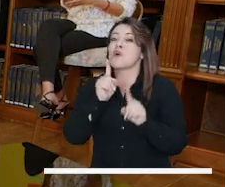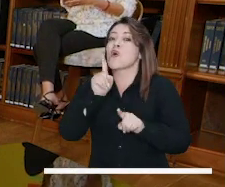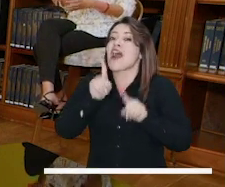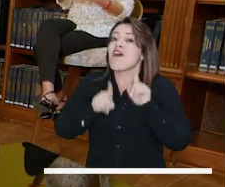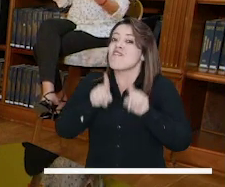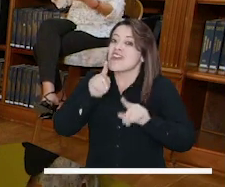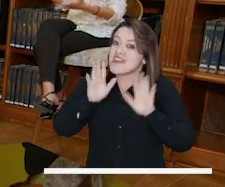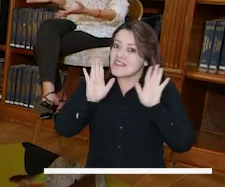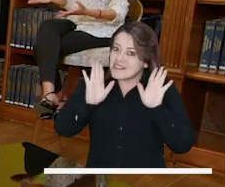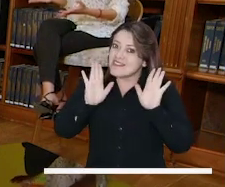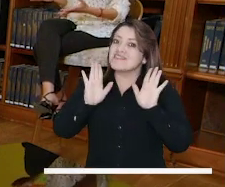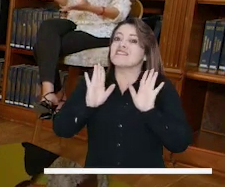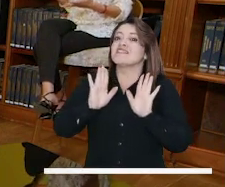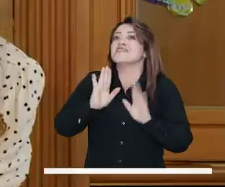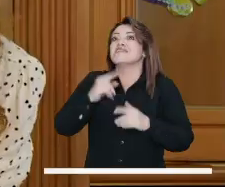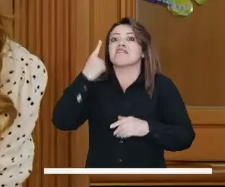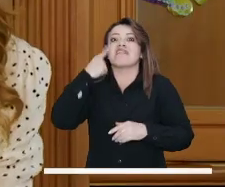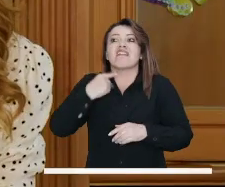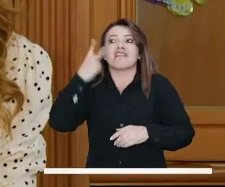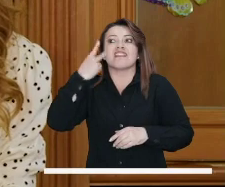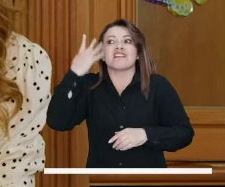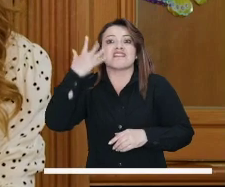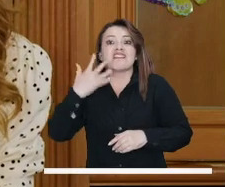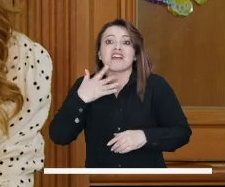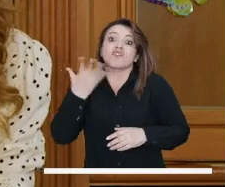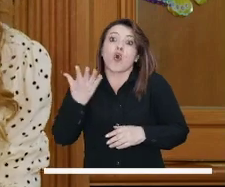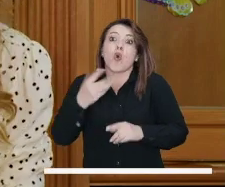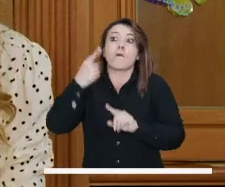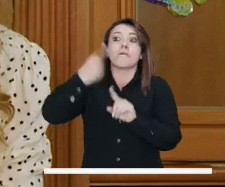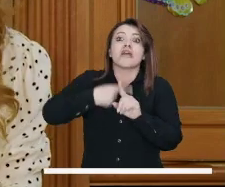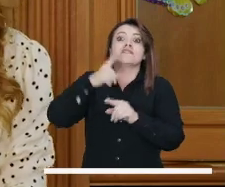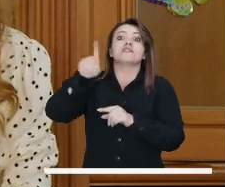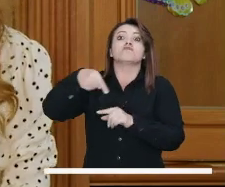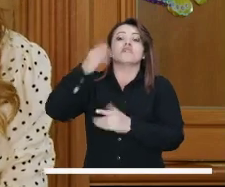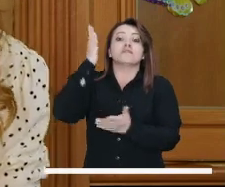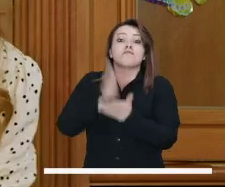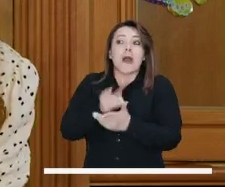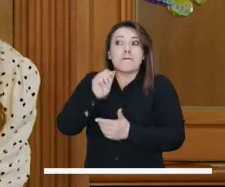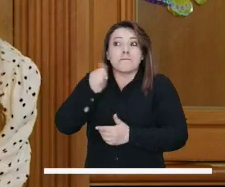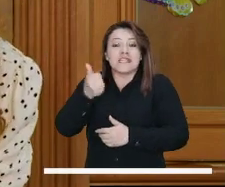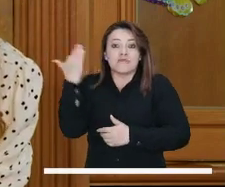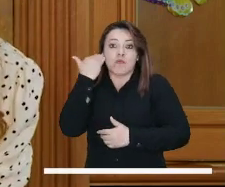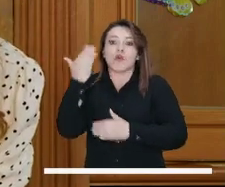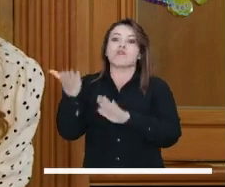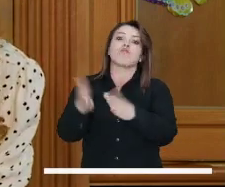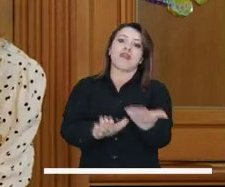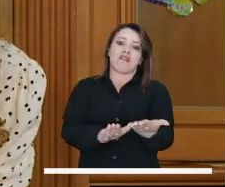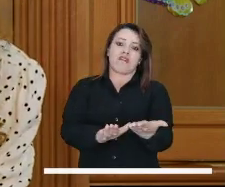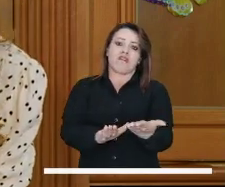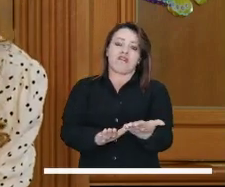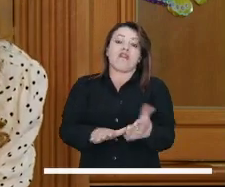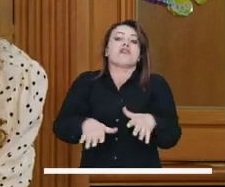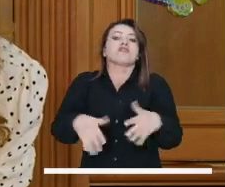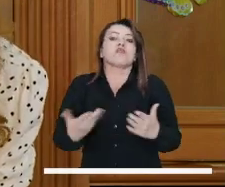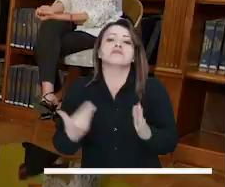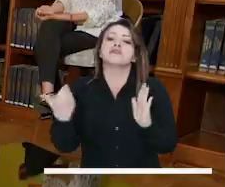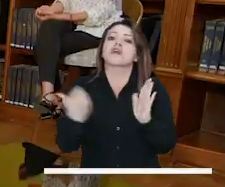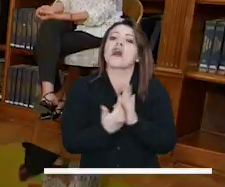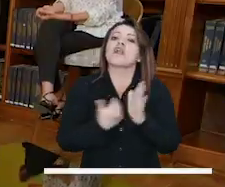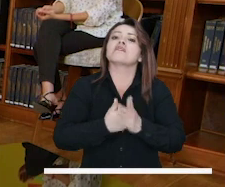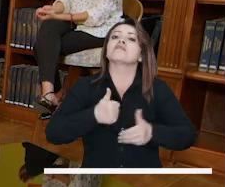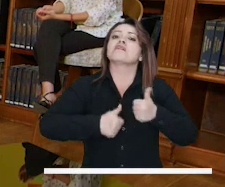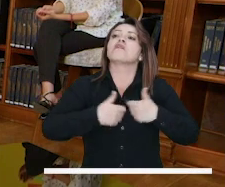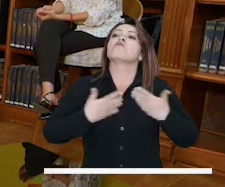que las mujeres acuden a la denuncia, pero vemos en muchas ocasiones que días después, meses después, finalmente terminan en un feminicidio.